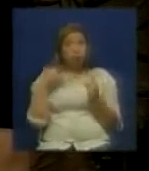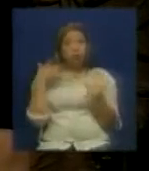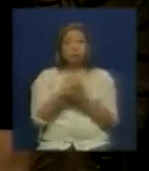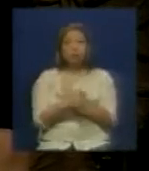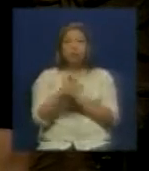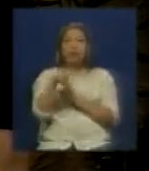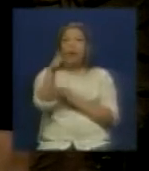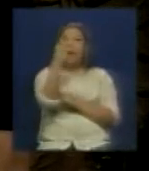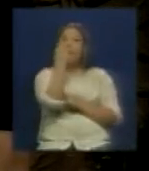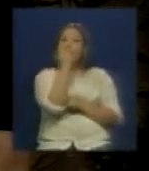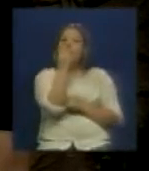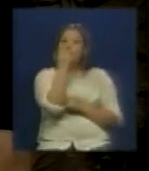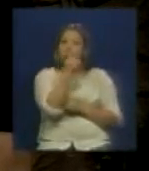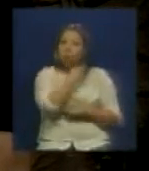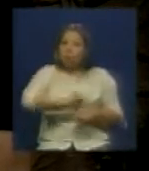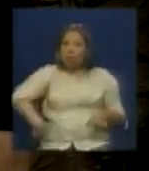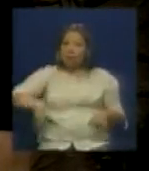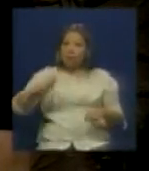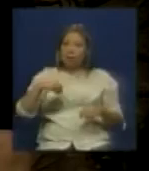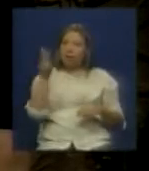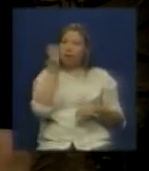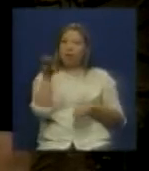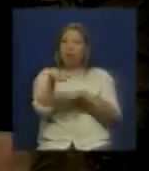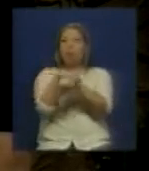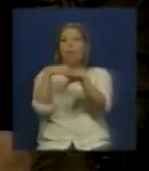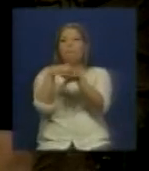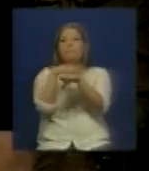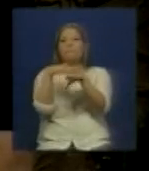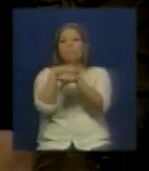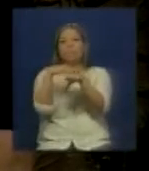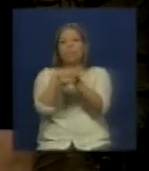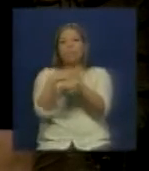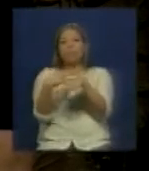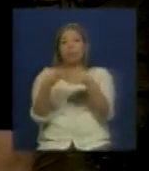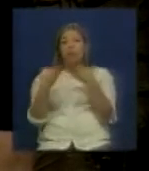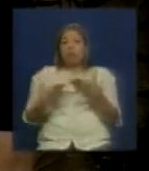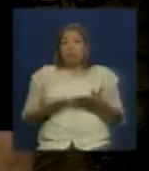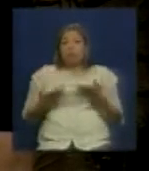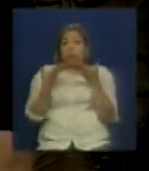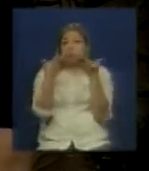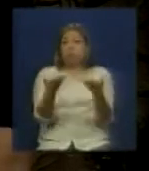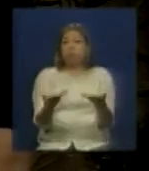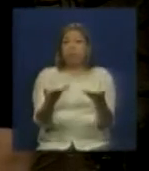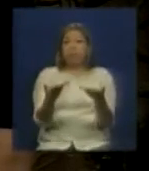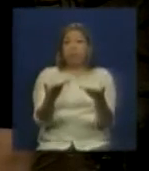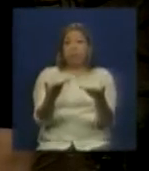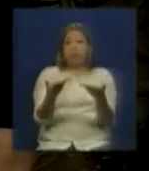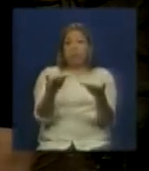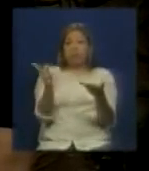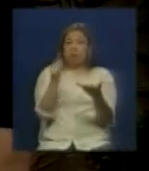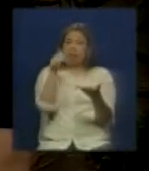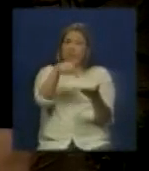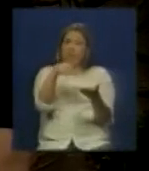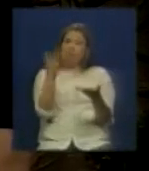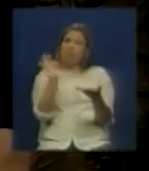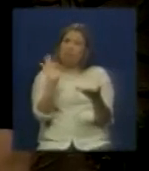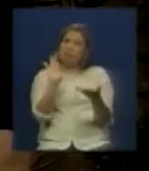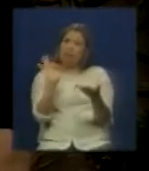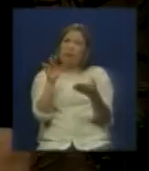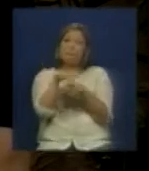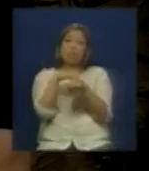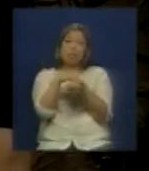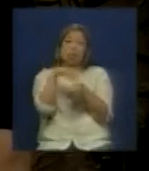tomó Nicolás de que los ministros y las autoridades pusieran sus cargos a la orden. Pero no es solamente poner el cargo